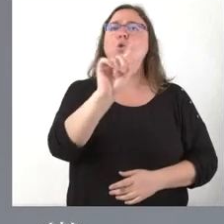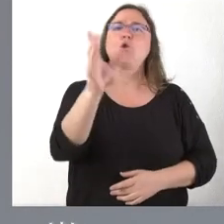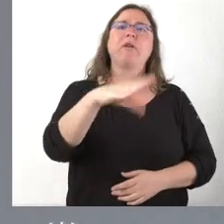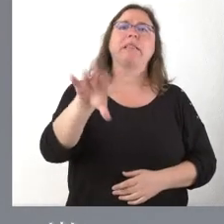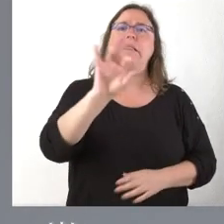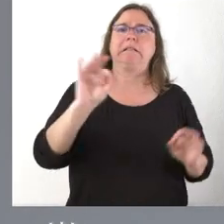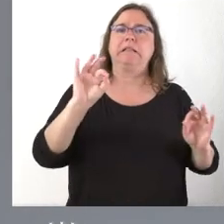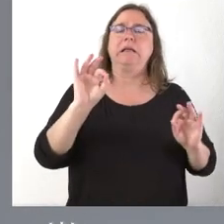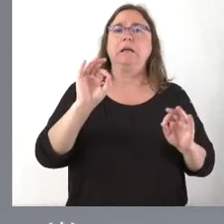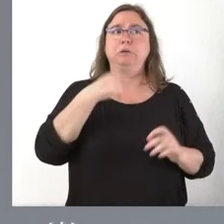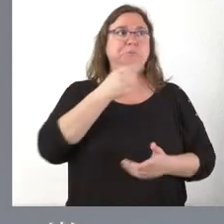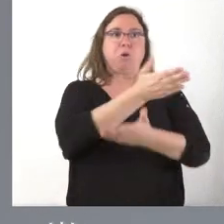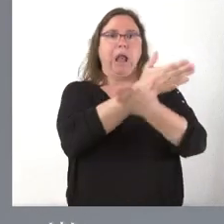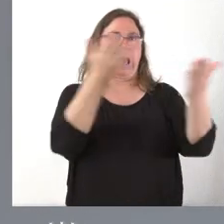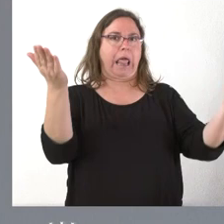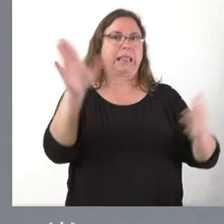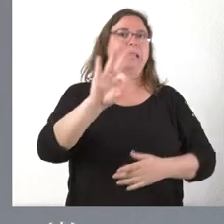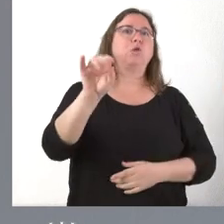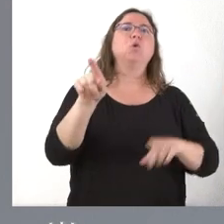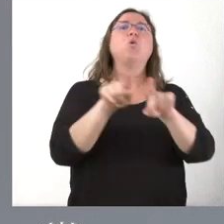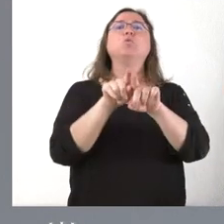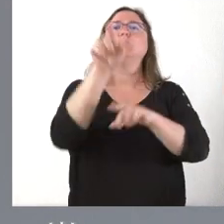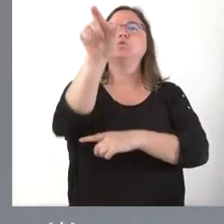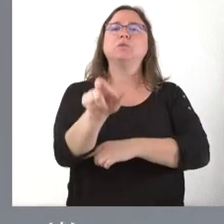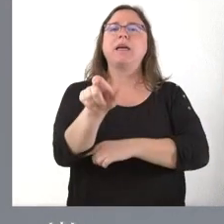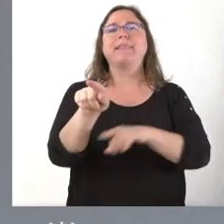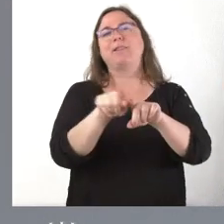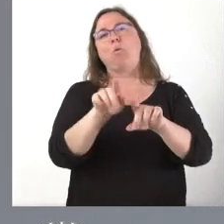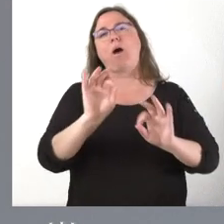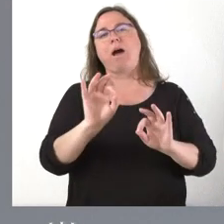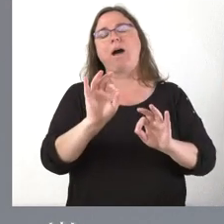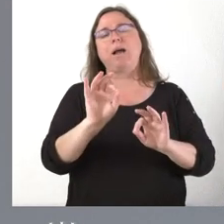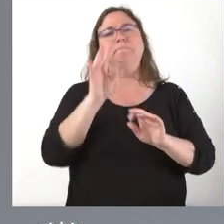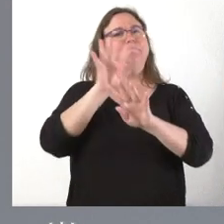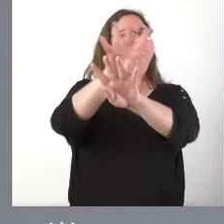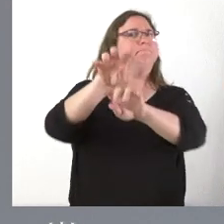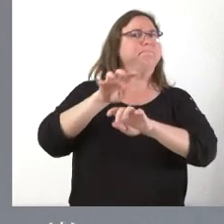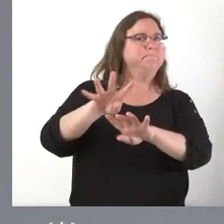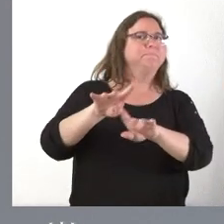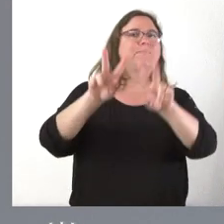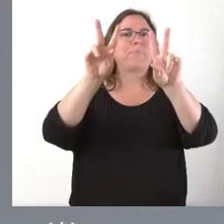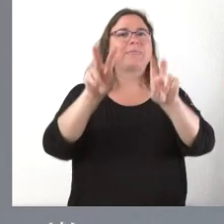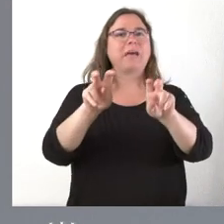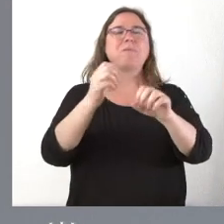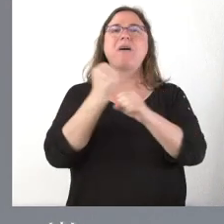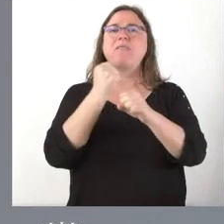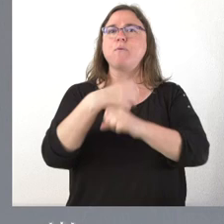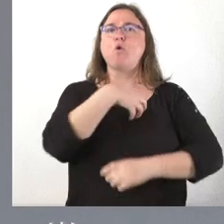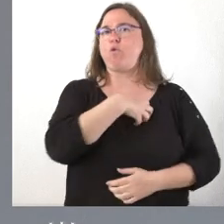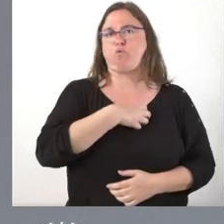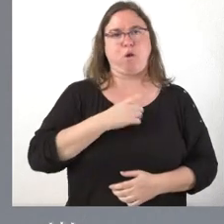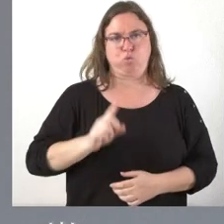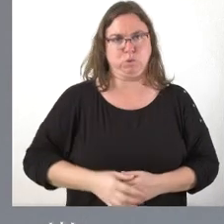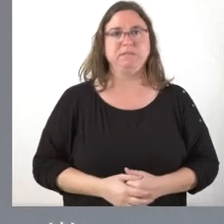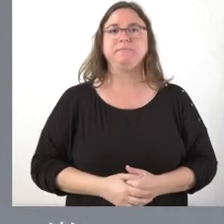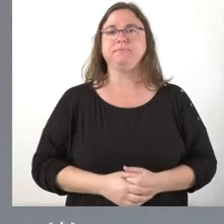absoluto, ni creo que nadie haya entendido, que usted pusiese en cuarentena, en duda, el trabajo de los funcionarios.